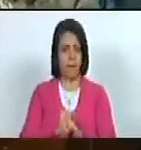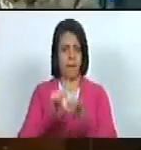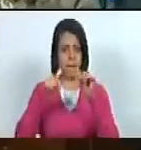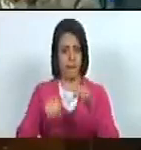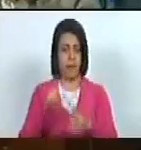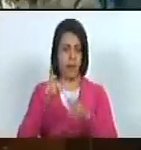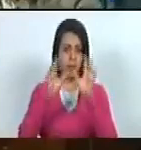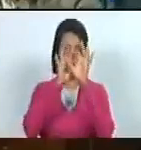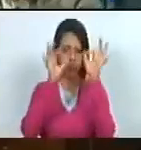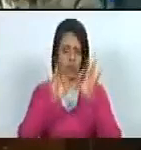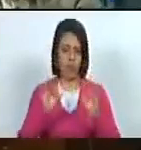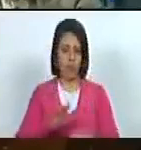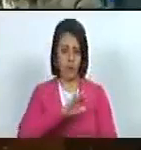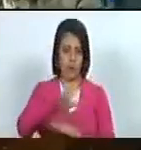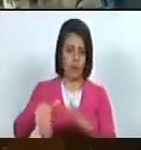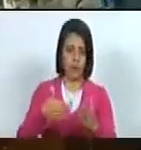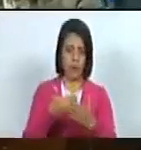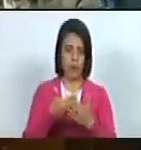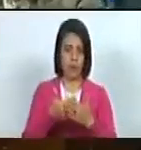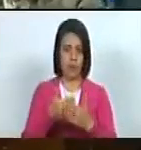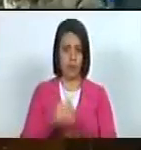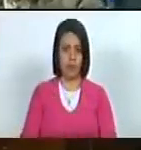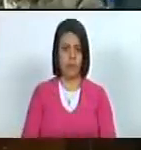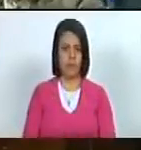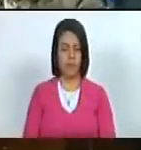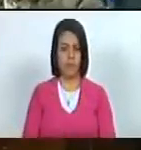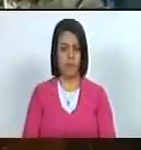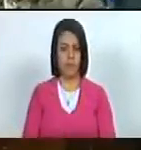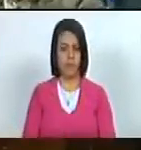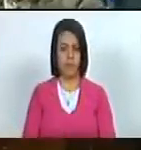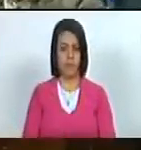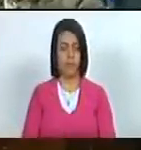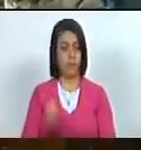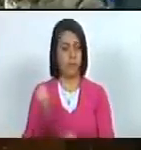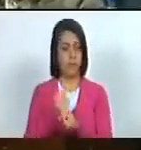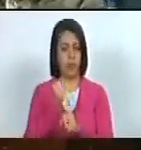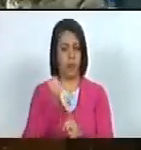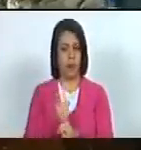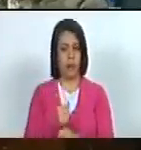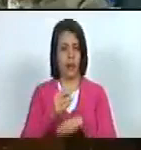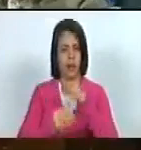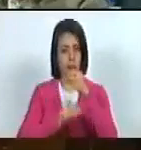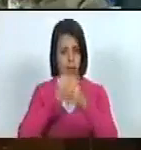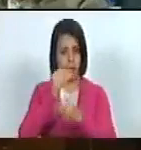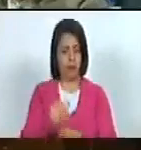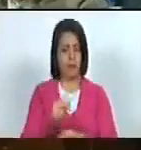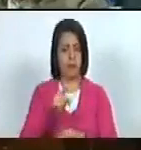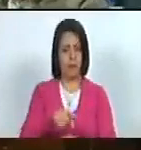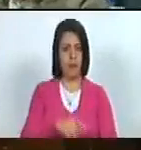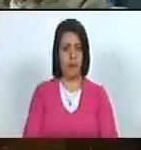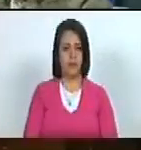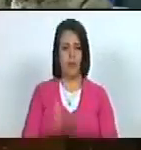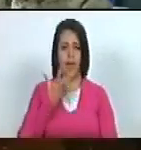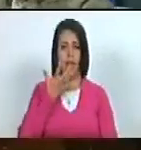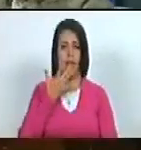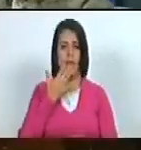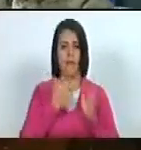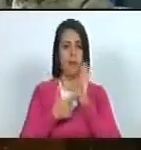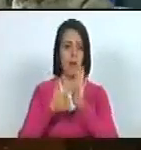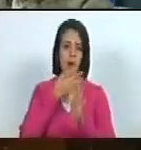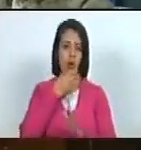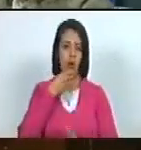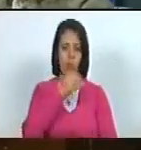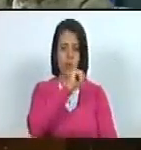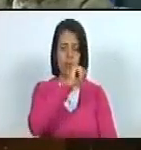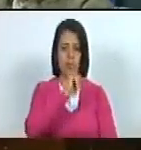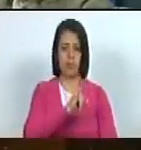de una otra manera con todo ese trabajo que ha venido construyendo este ejemplar joven